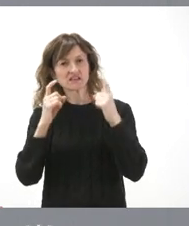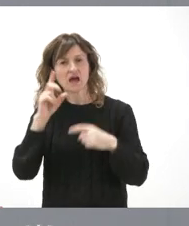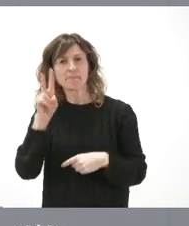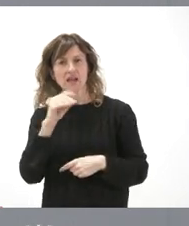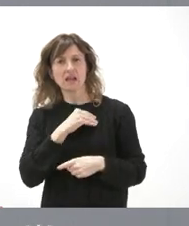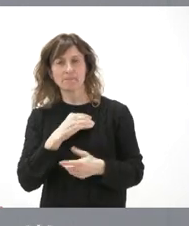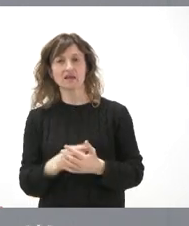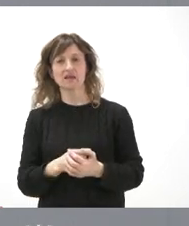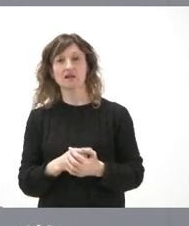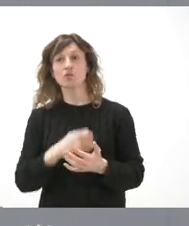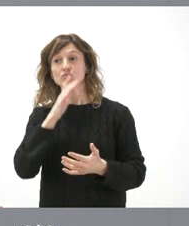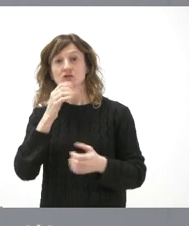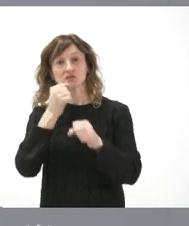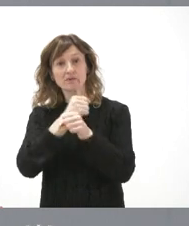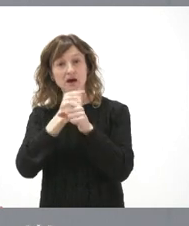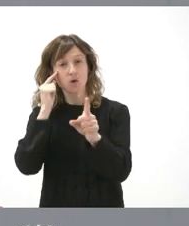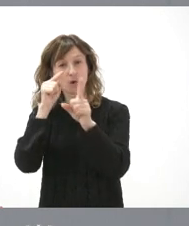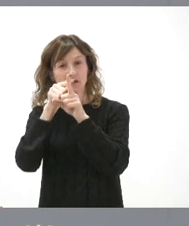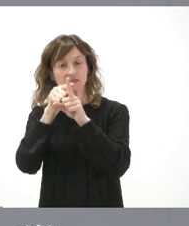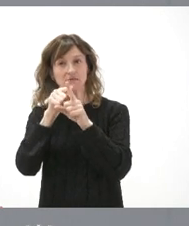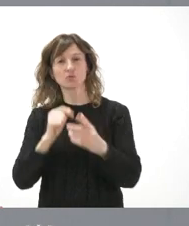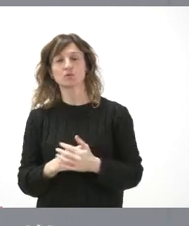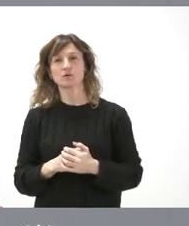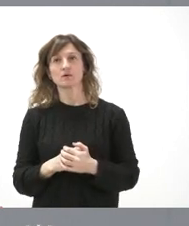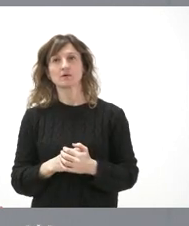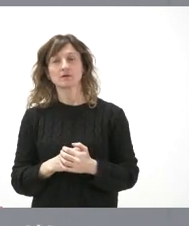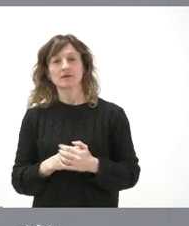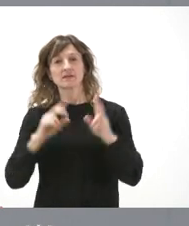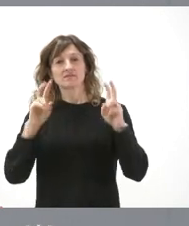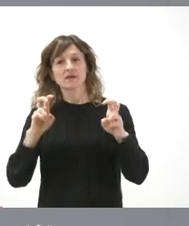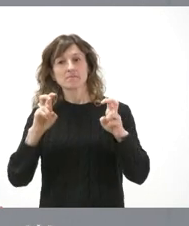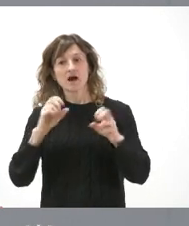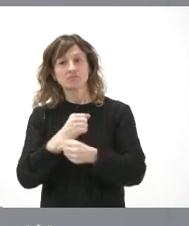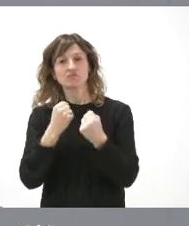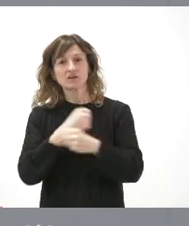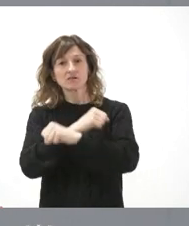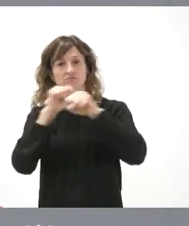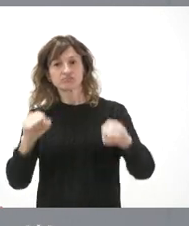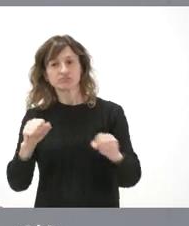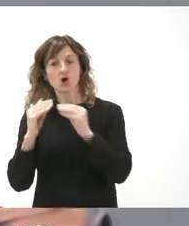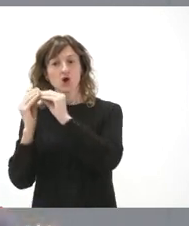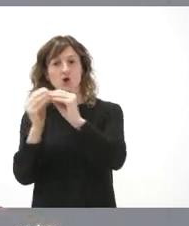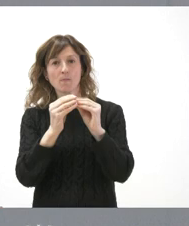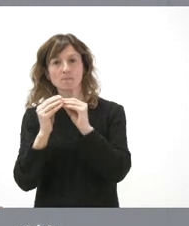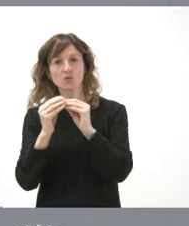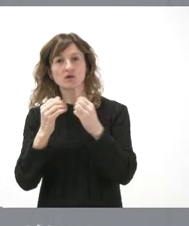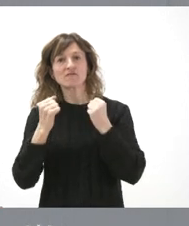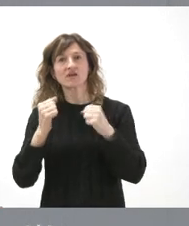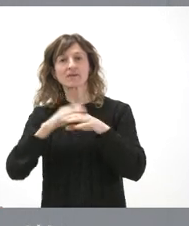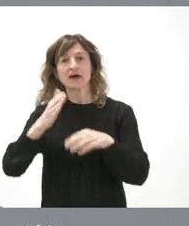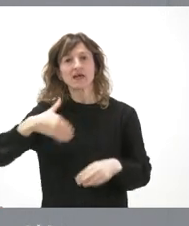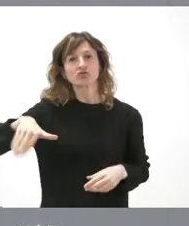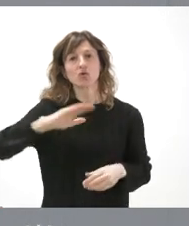tanto, vamos a trabajar en ese objetivo, que es un objetivo de fortalecer lo que nos es común, de fortalecer lo que es de todos,